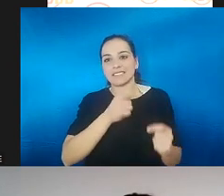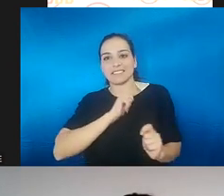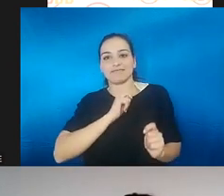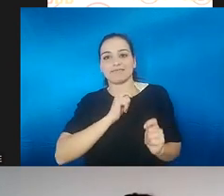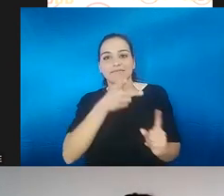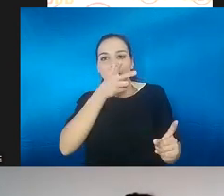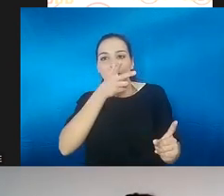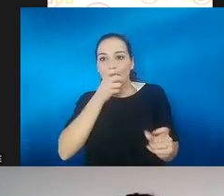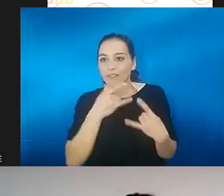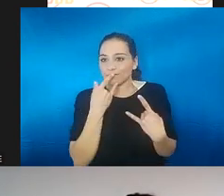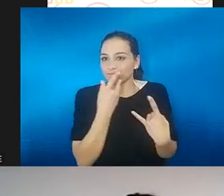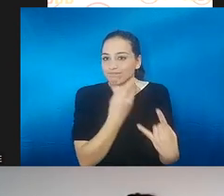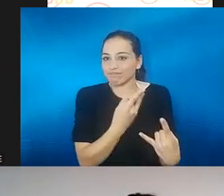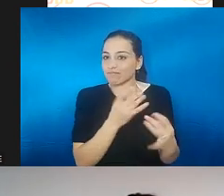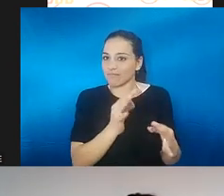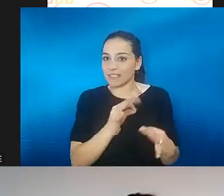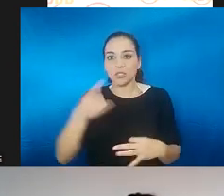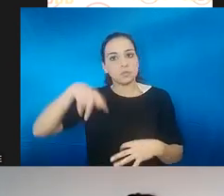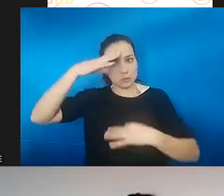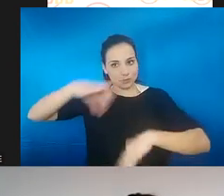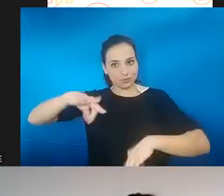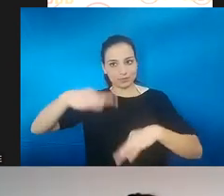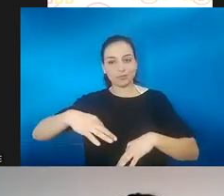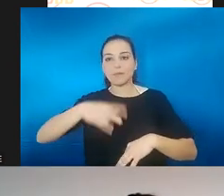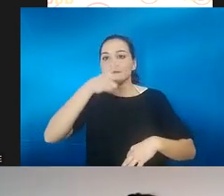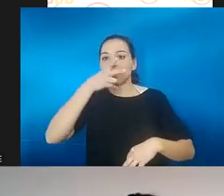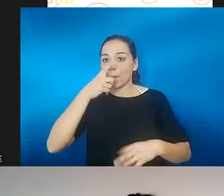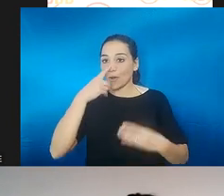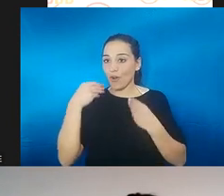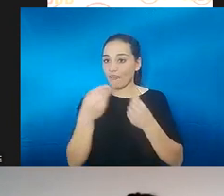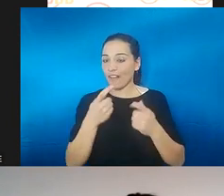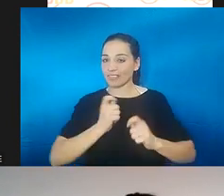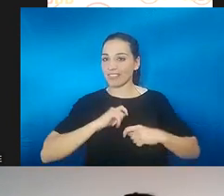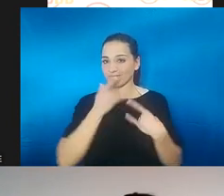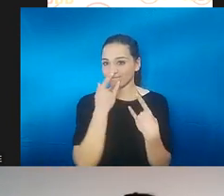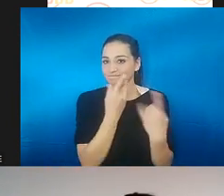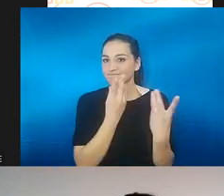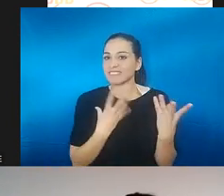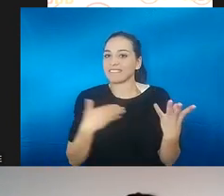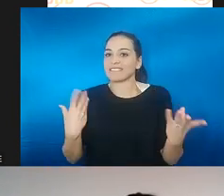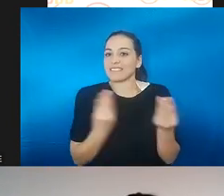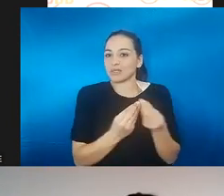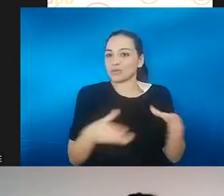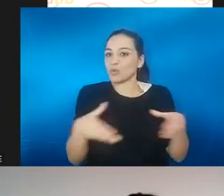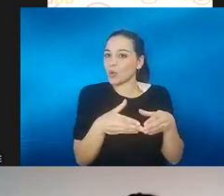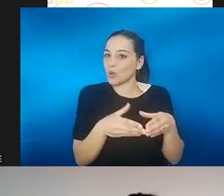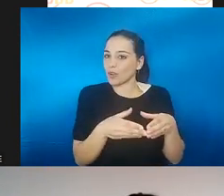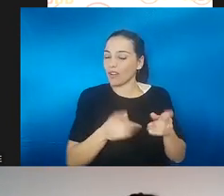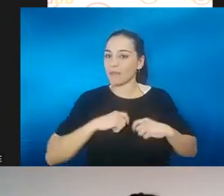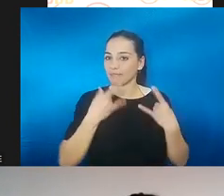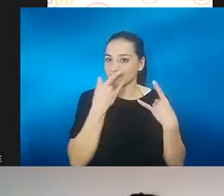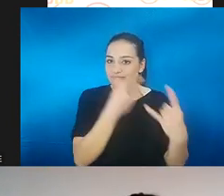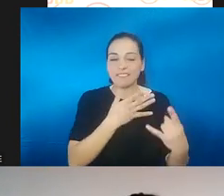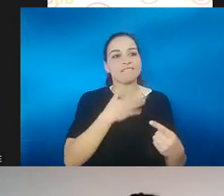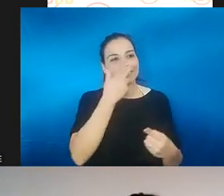el olfato. Aunque no lo pensemos, el olfato nos influye con quién nos queremos juntar en un grupo de personas, con quién queremos hablar, con quién